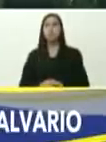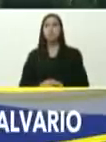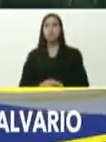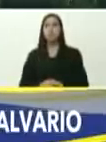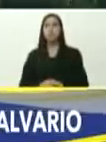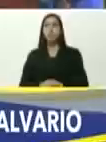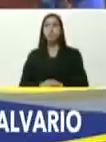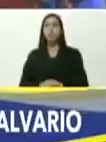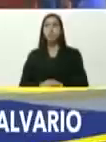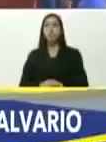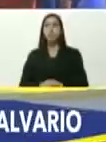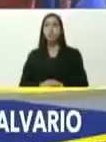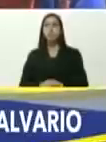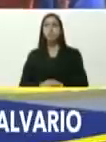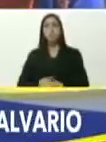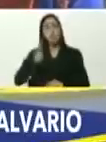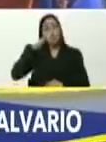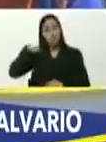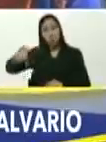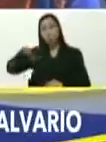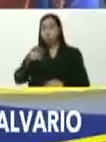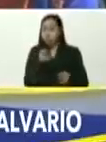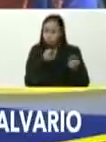lleva a la gente, bueno, como hay que llevarla,